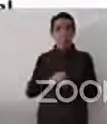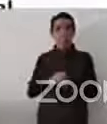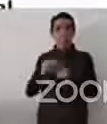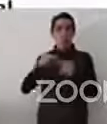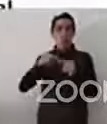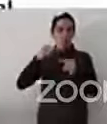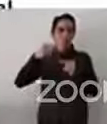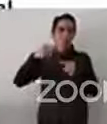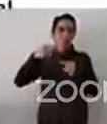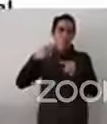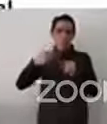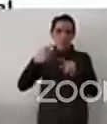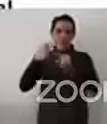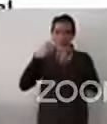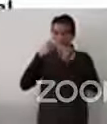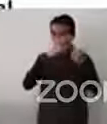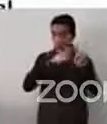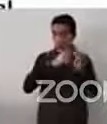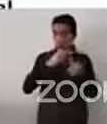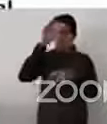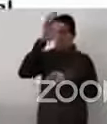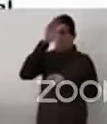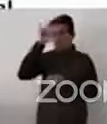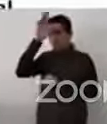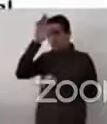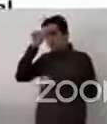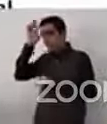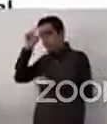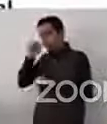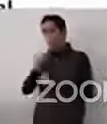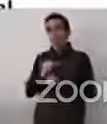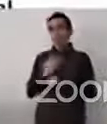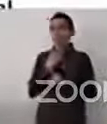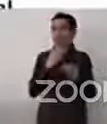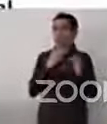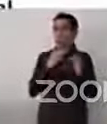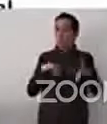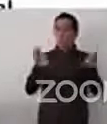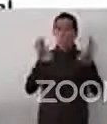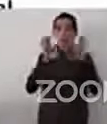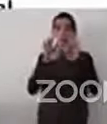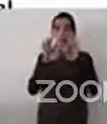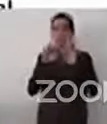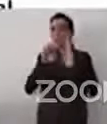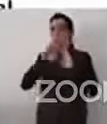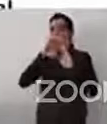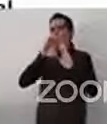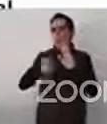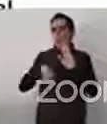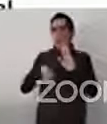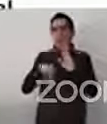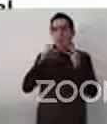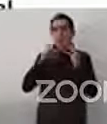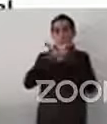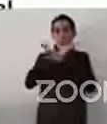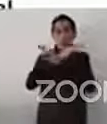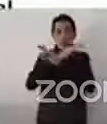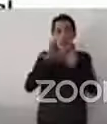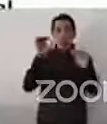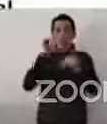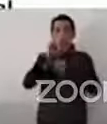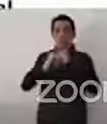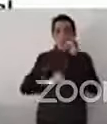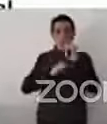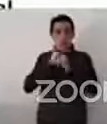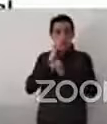que son importantes como la Declaración del Decenio Internacional de los Afrodescendientes